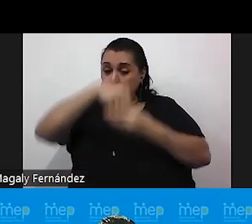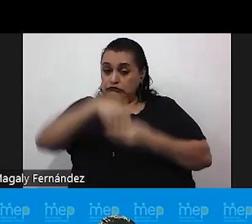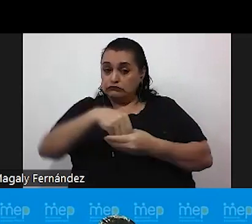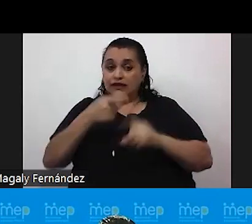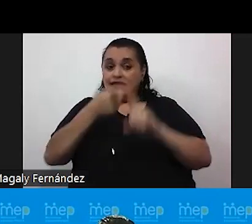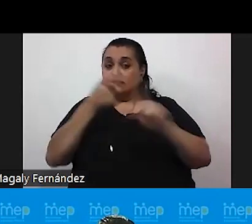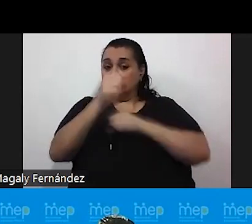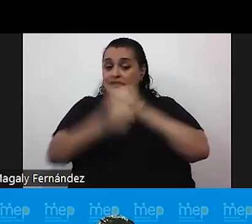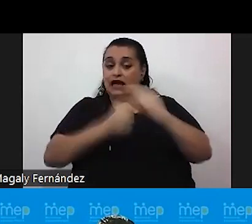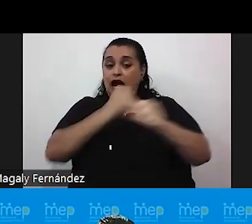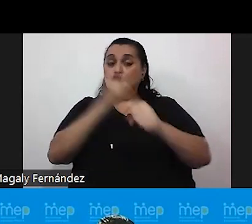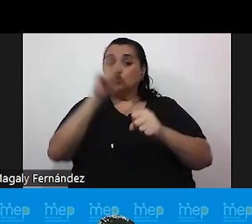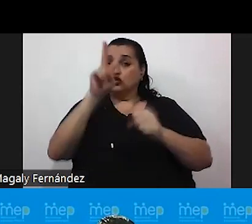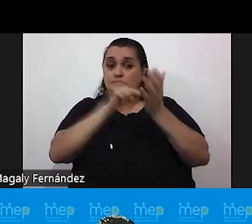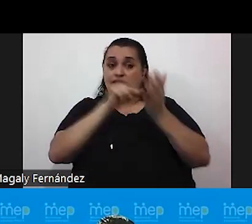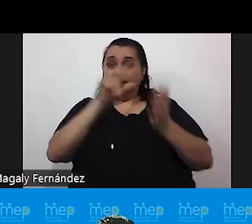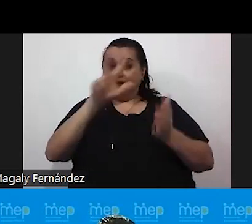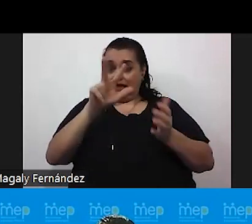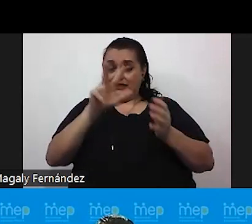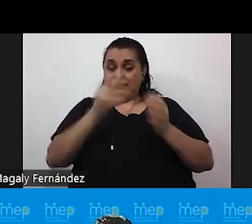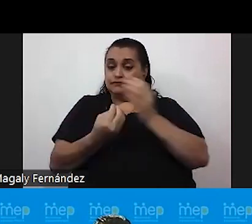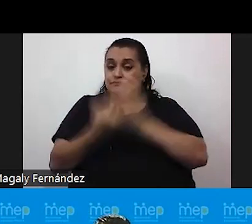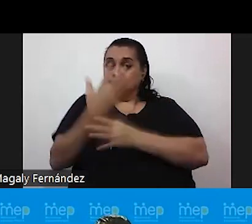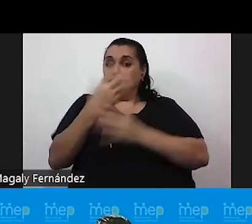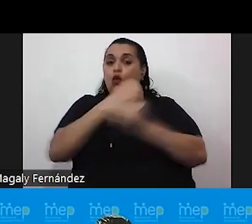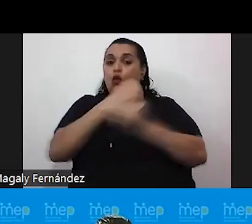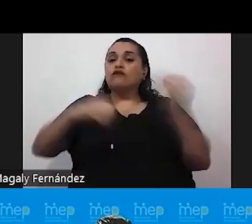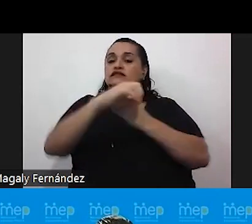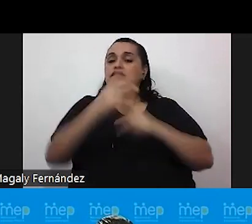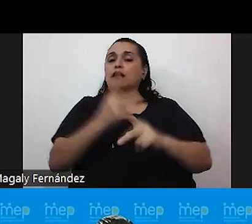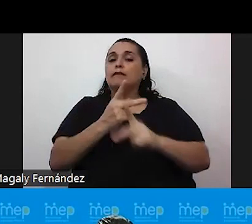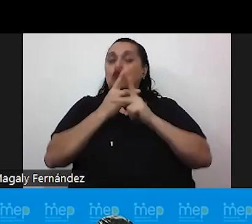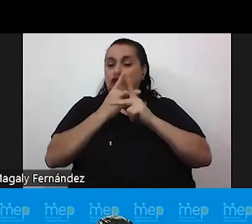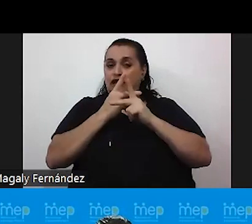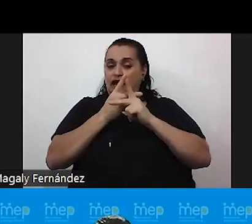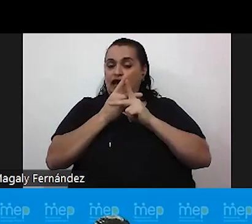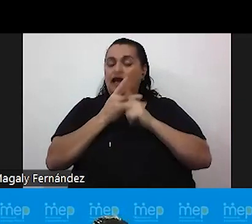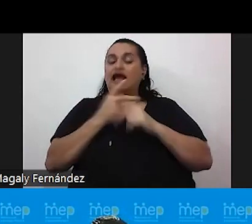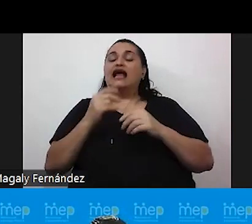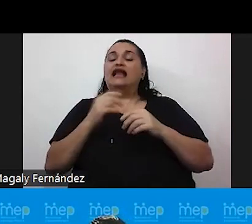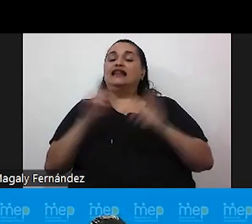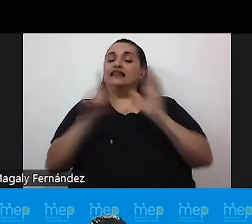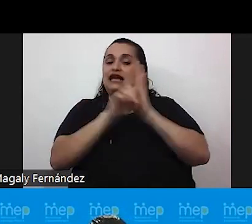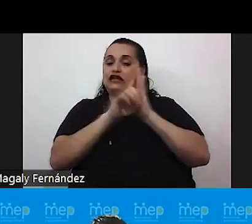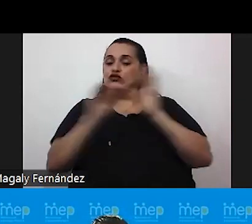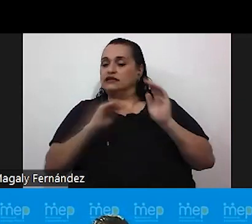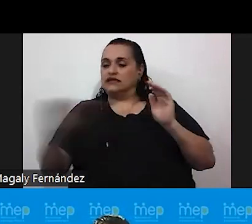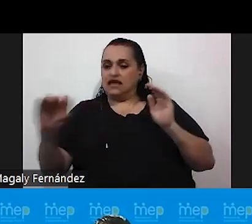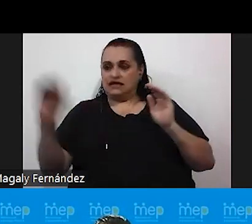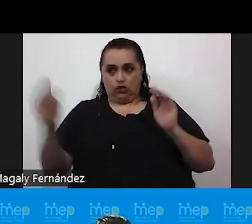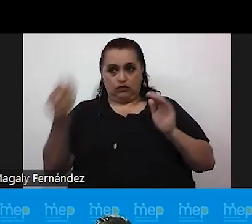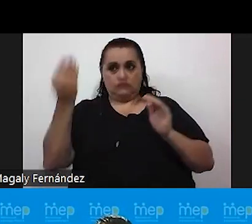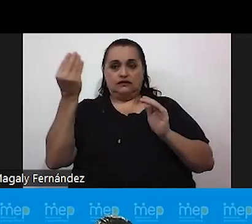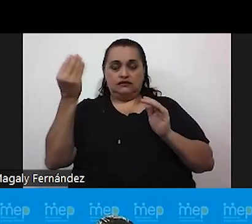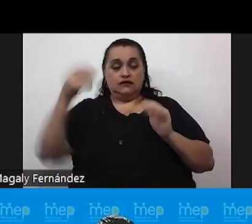2003, se creó como una oficina que protegía los derechos de la niñez y la adolescencia. Y hoy en día